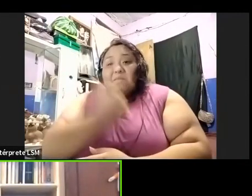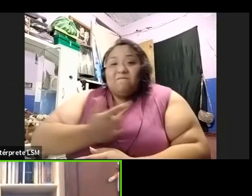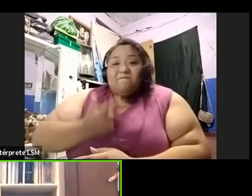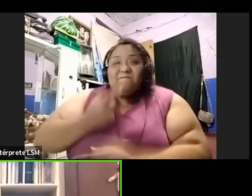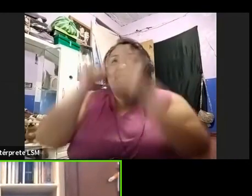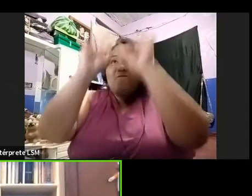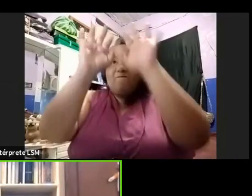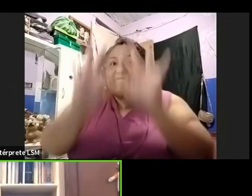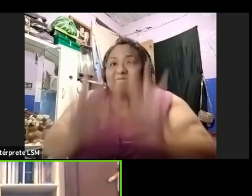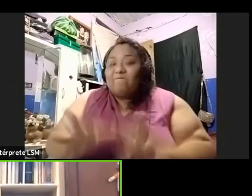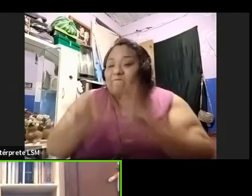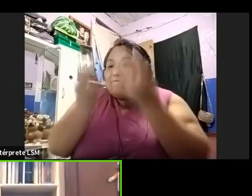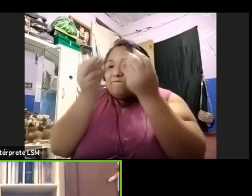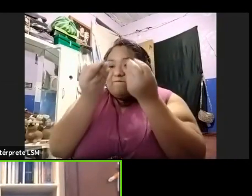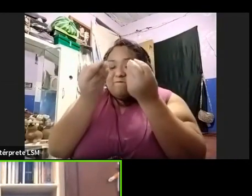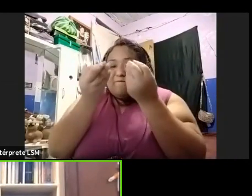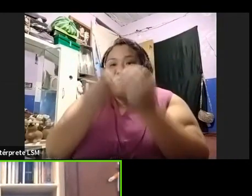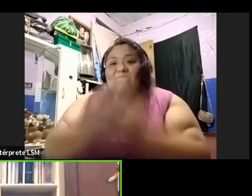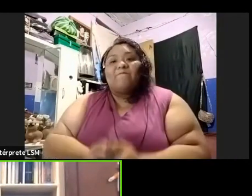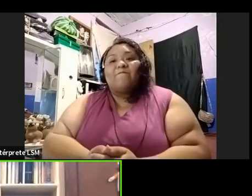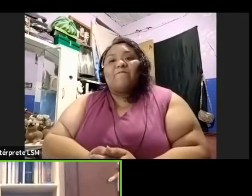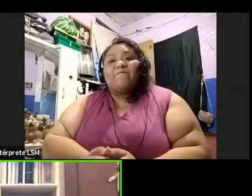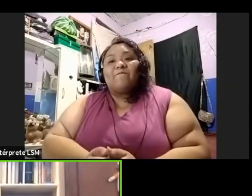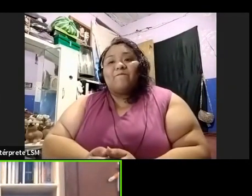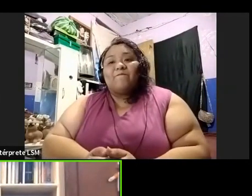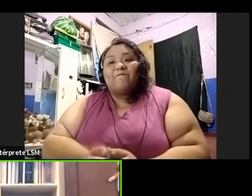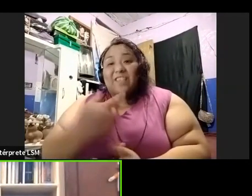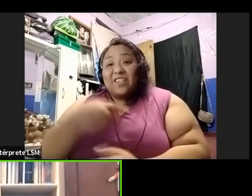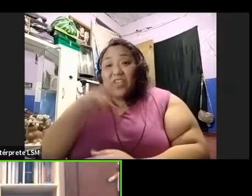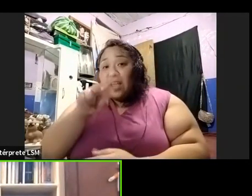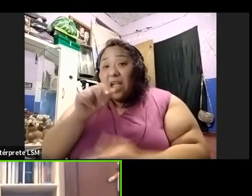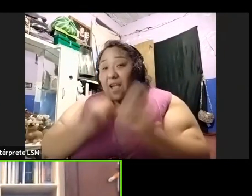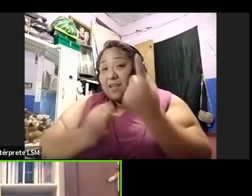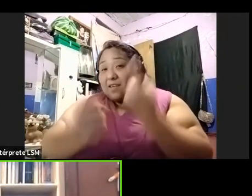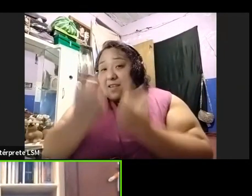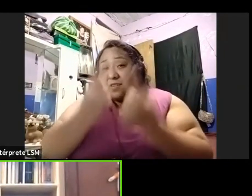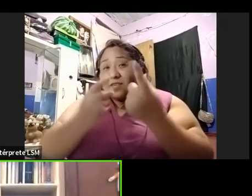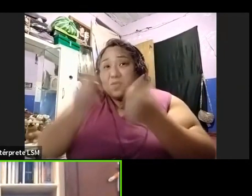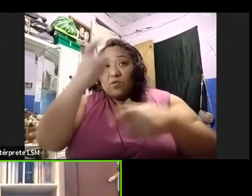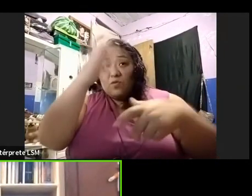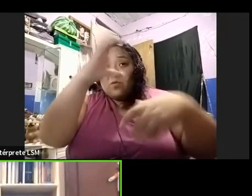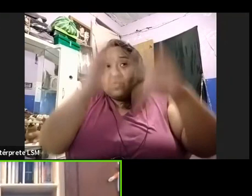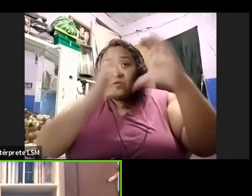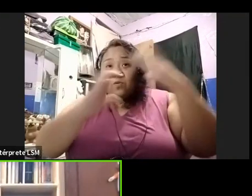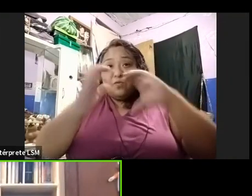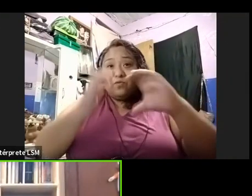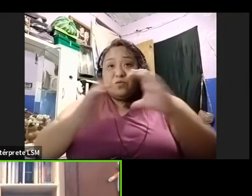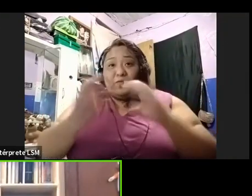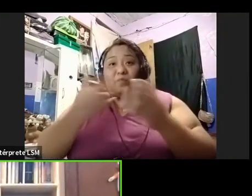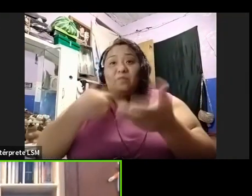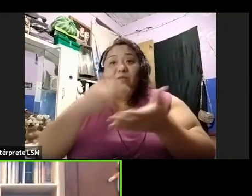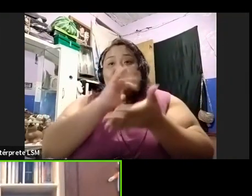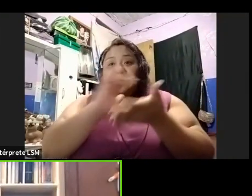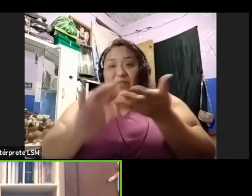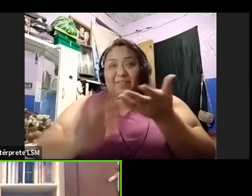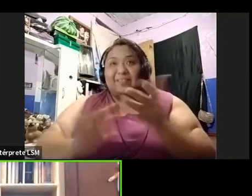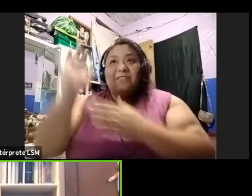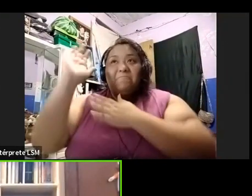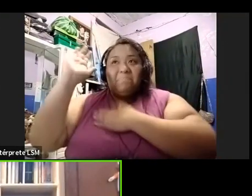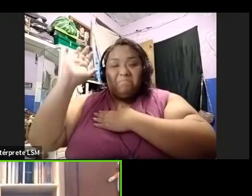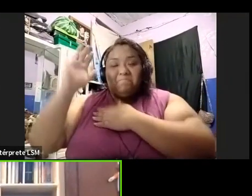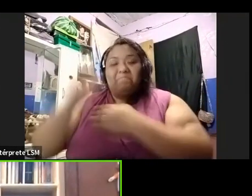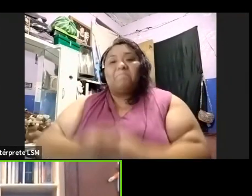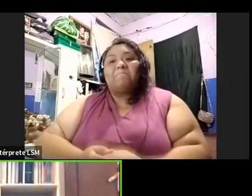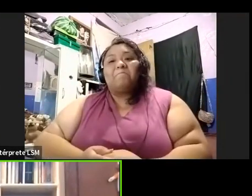manera. Entonces, bueno, pues ya ahí tenemos algunas promesas de lectura. Y pues bueno,